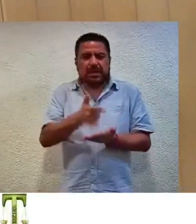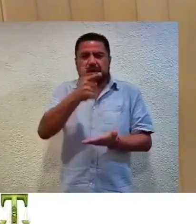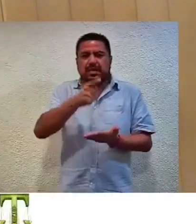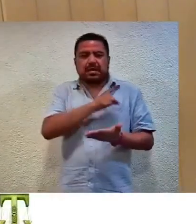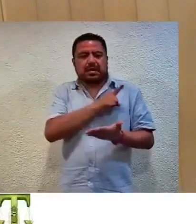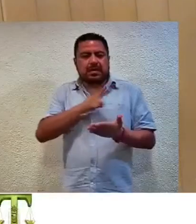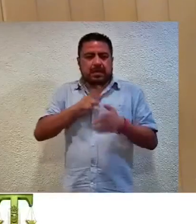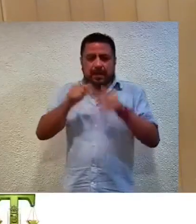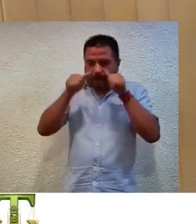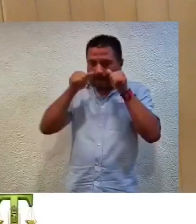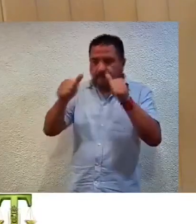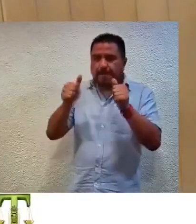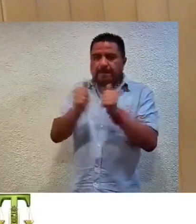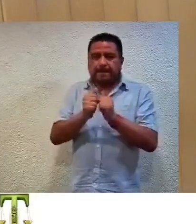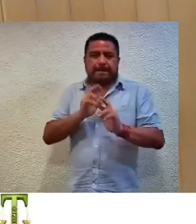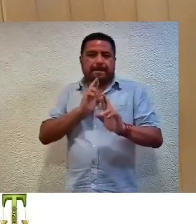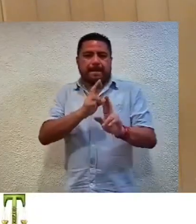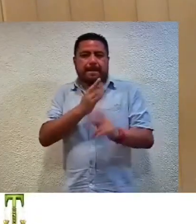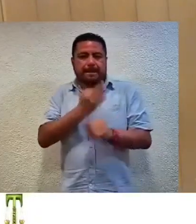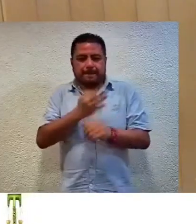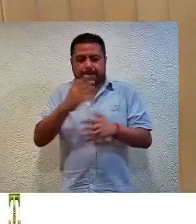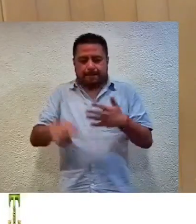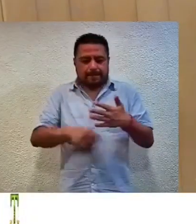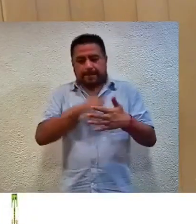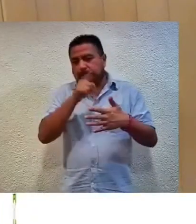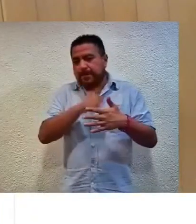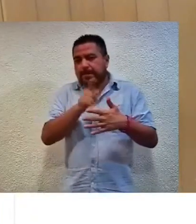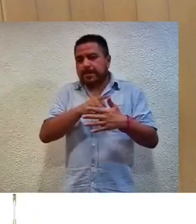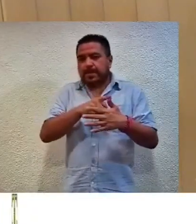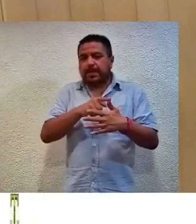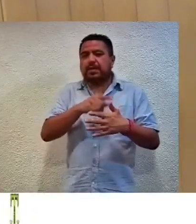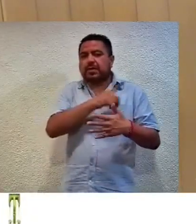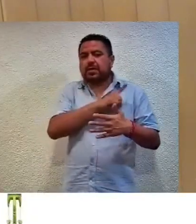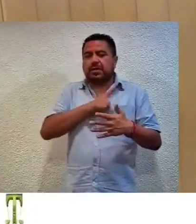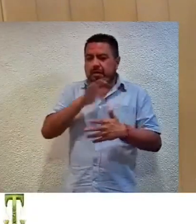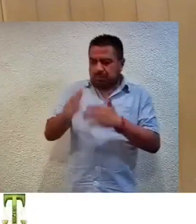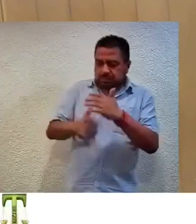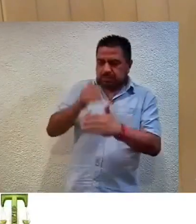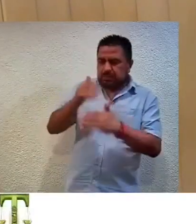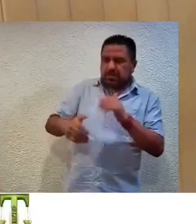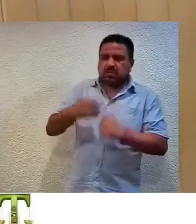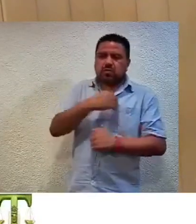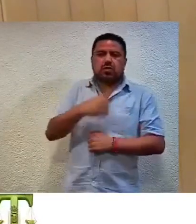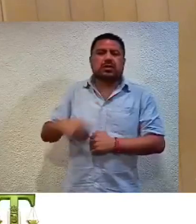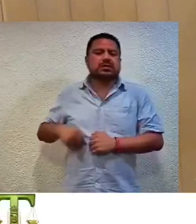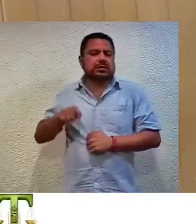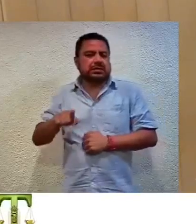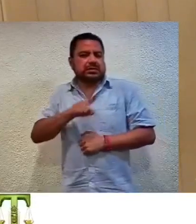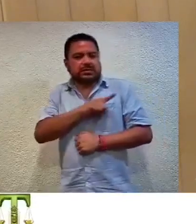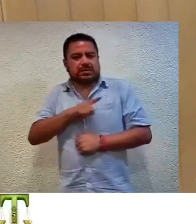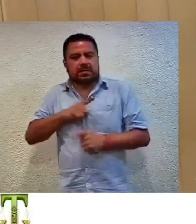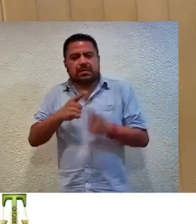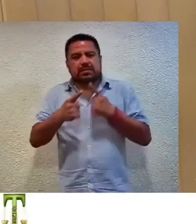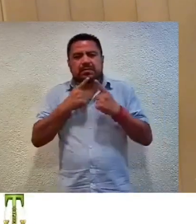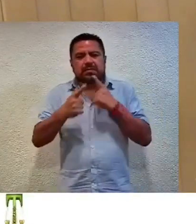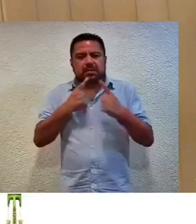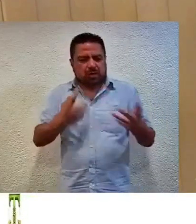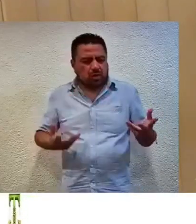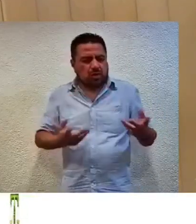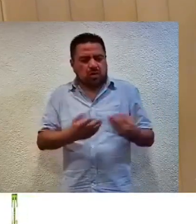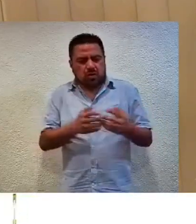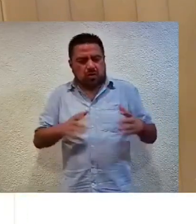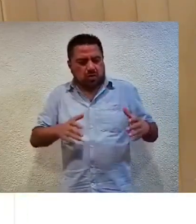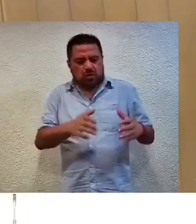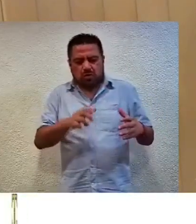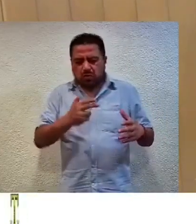incumplimiento de la presente resolución. Quinto, se combina al ayuntamiento para que en lo subsecuente entable un diálogo con la comunidad de